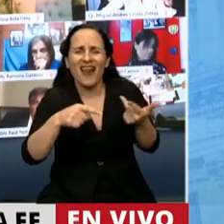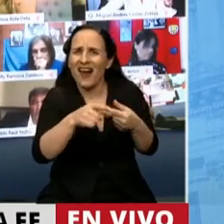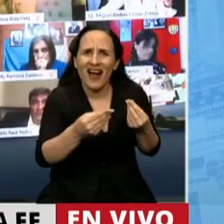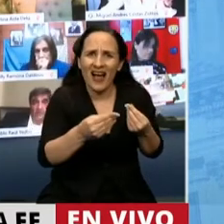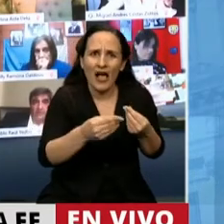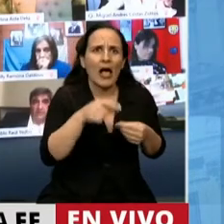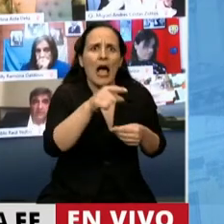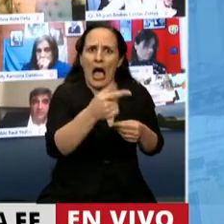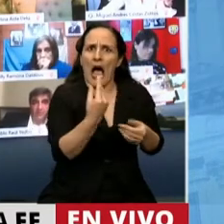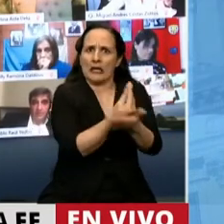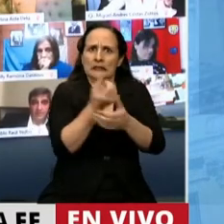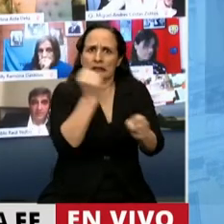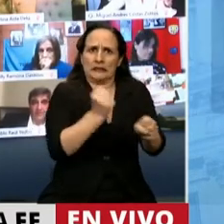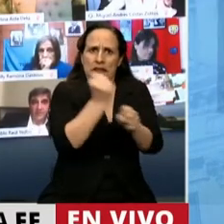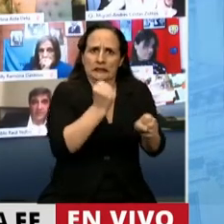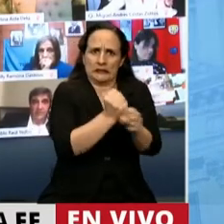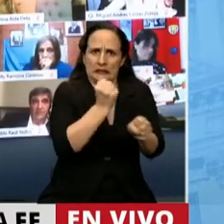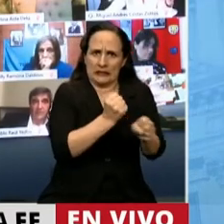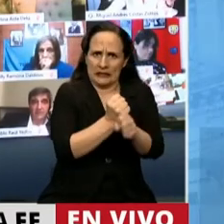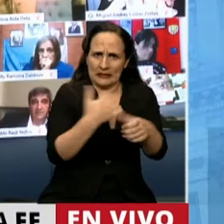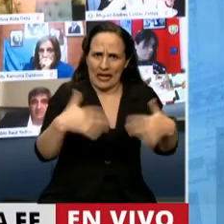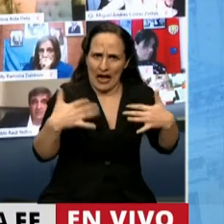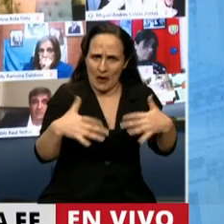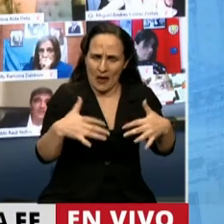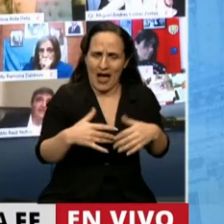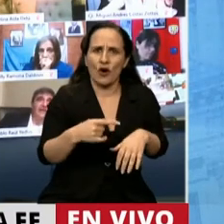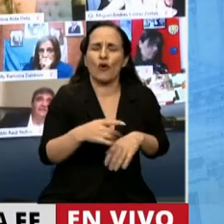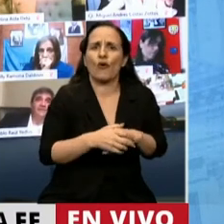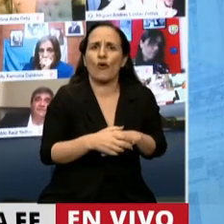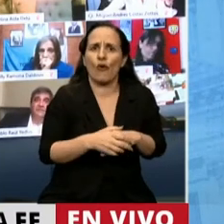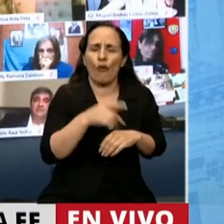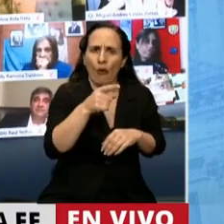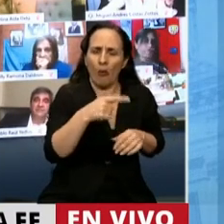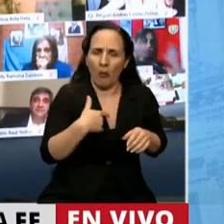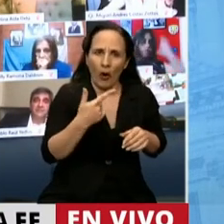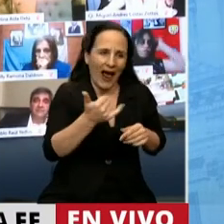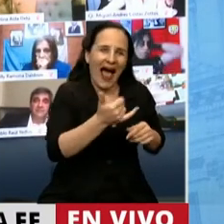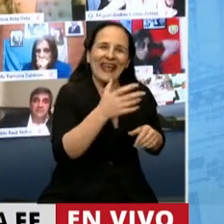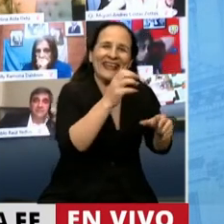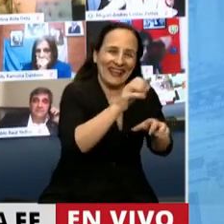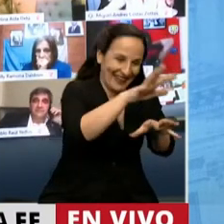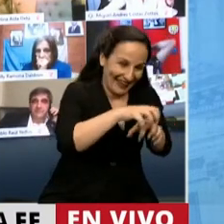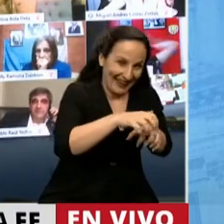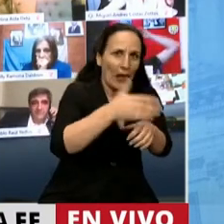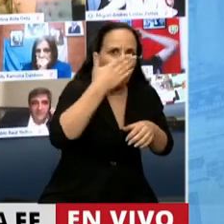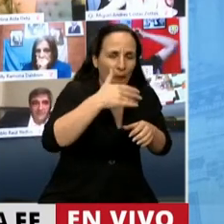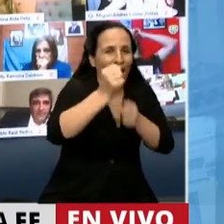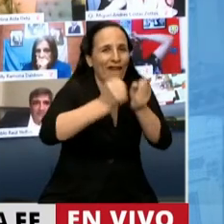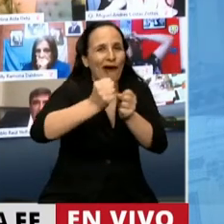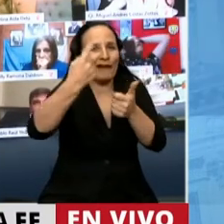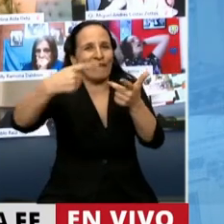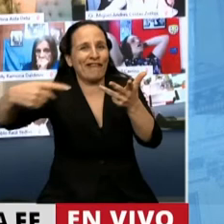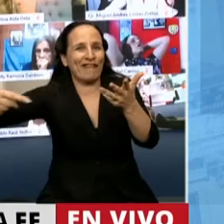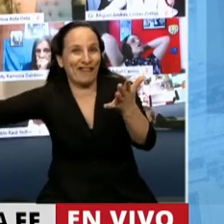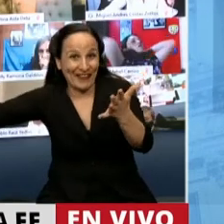laboral por millón de pesos de valor agregado que generaban la citricultura y el